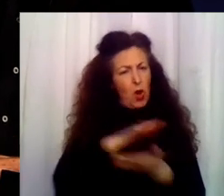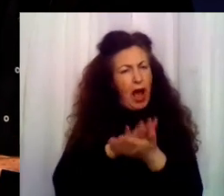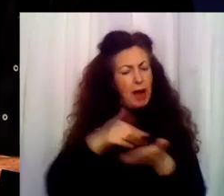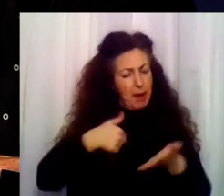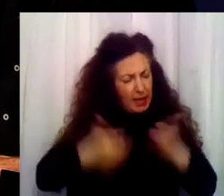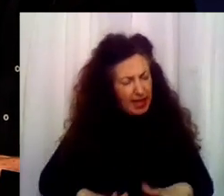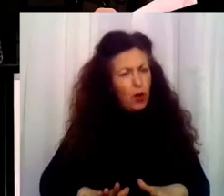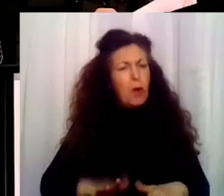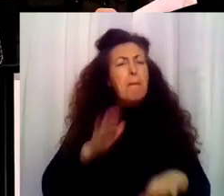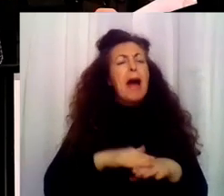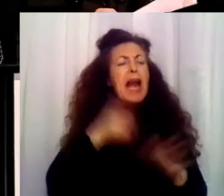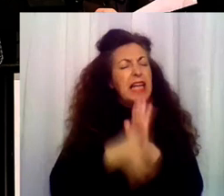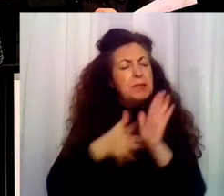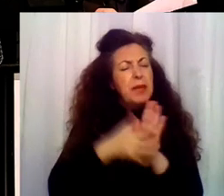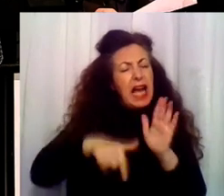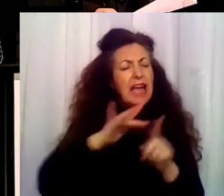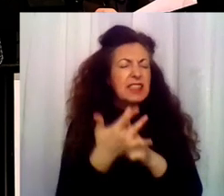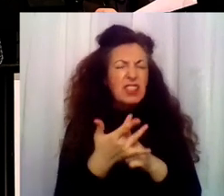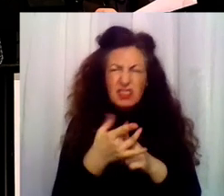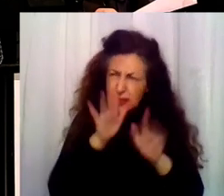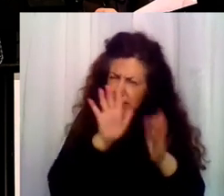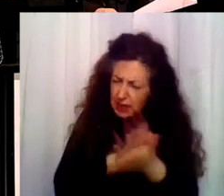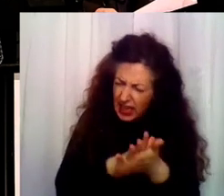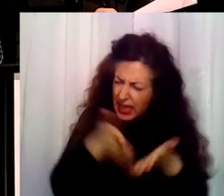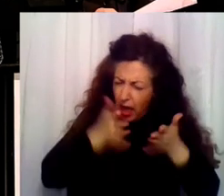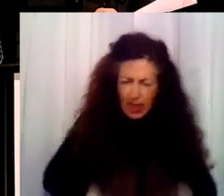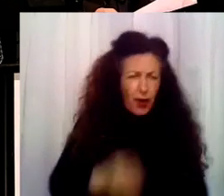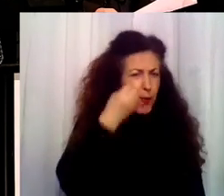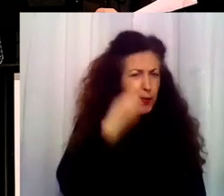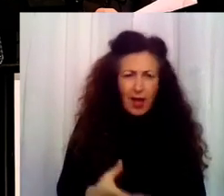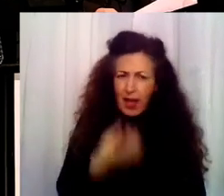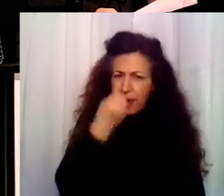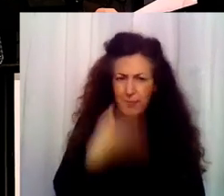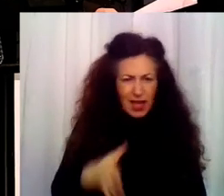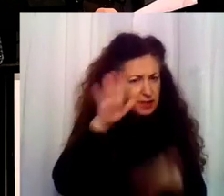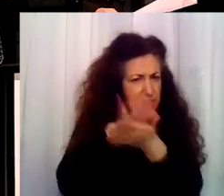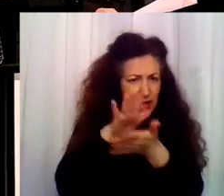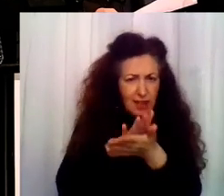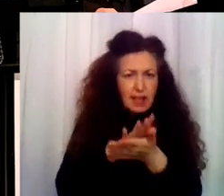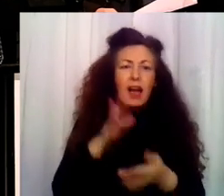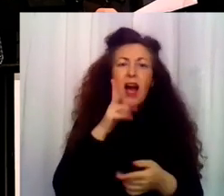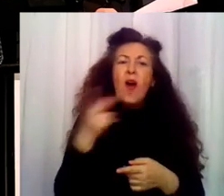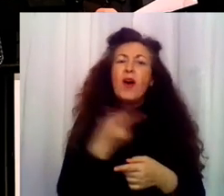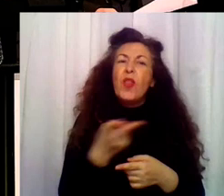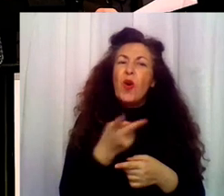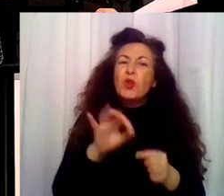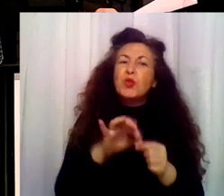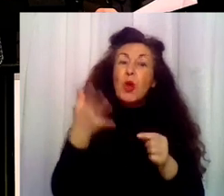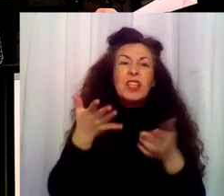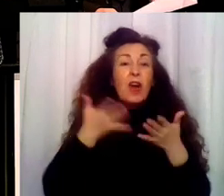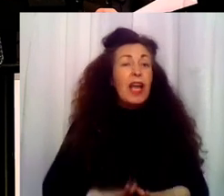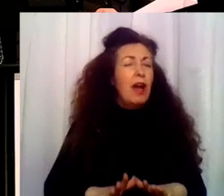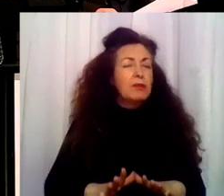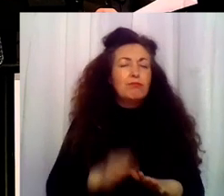hijo para explicarle qué está pasando. El chico está bien. Tranquila. El chico está bien. Tienen ustedes la suerte de tener un hijo